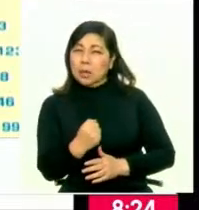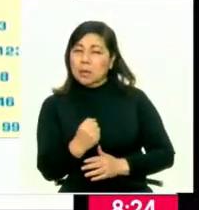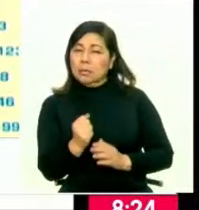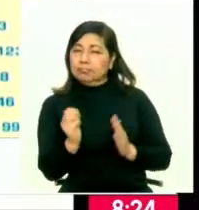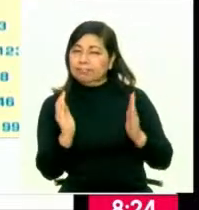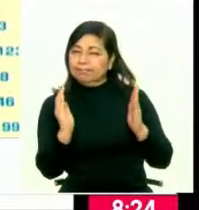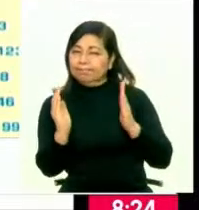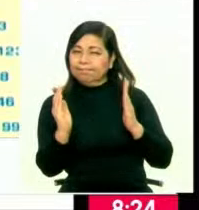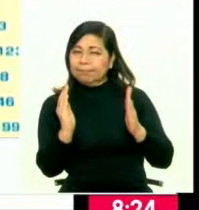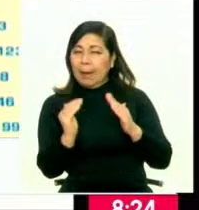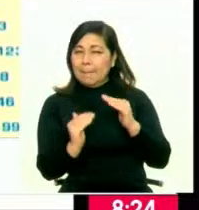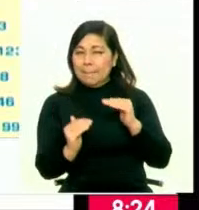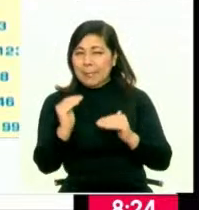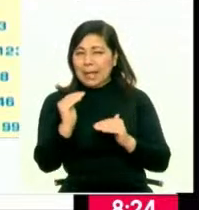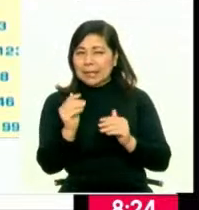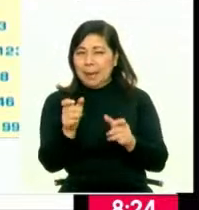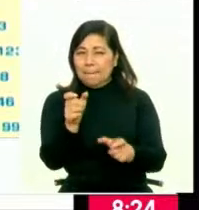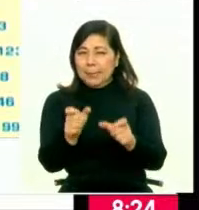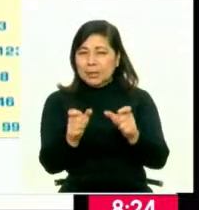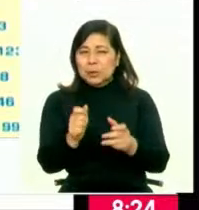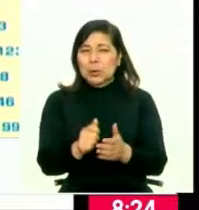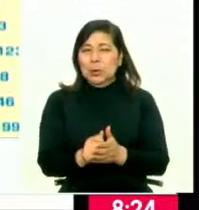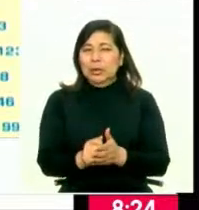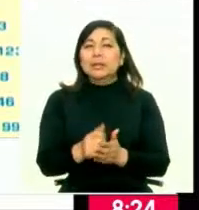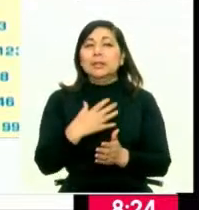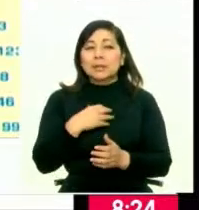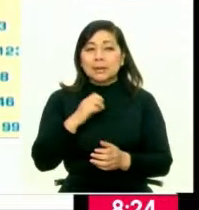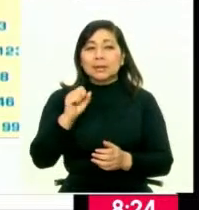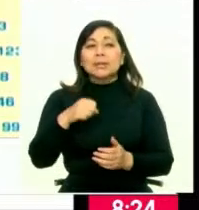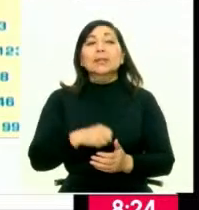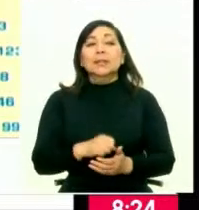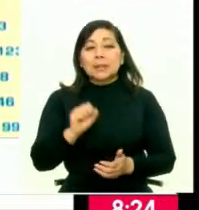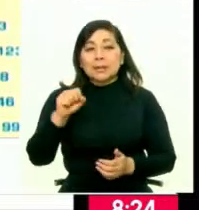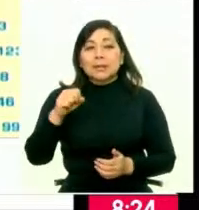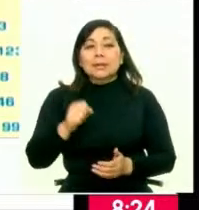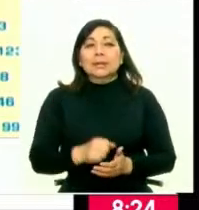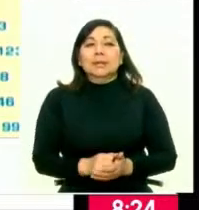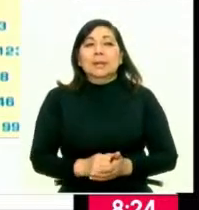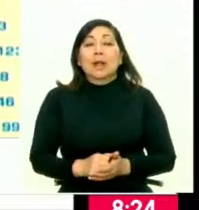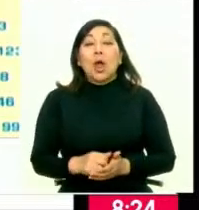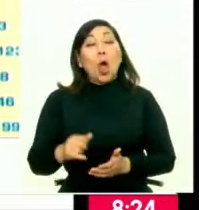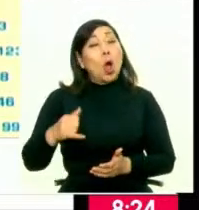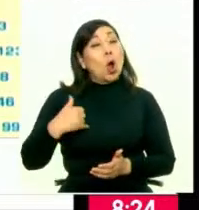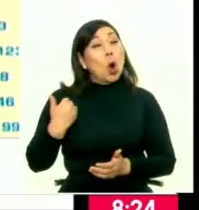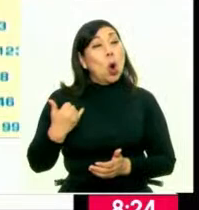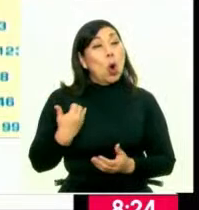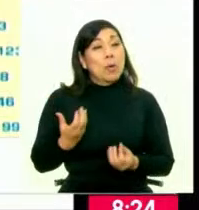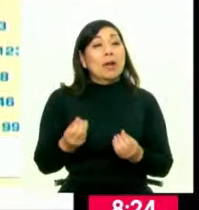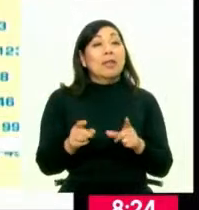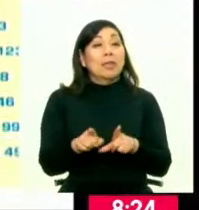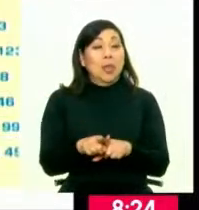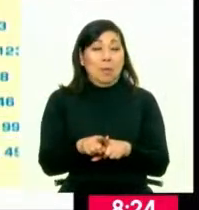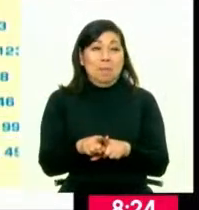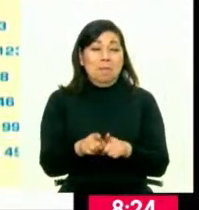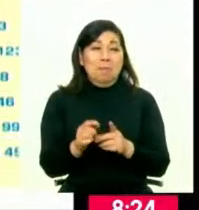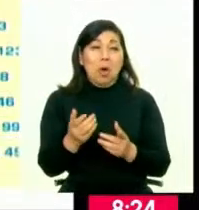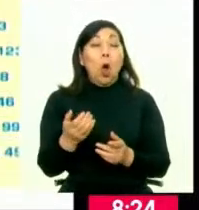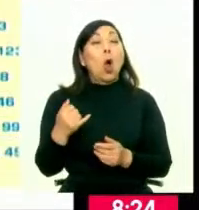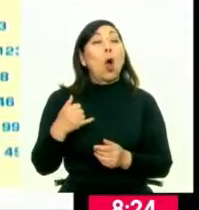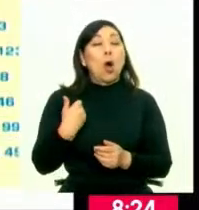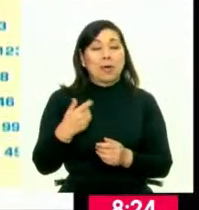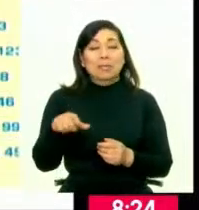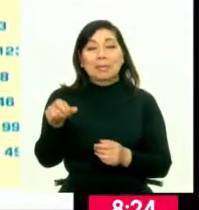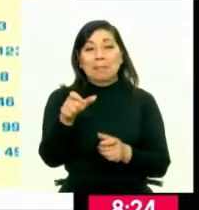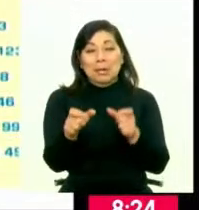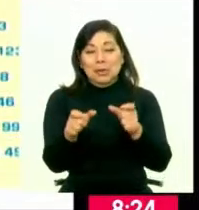franja donde hay una mayor población de peruanos. Exactamente. Exactamente. Los adolescentes como también la población joven.